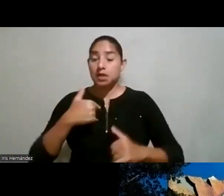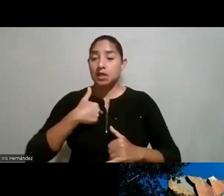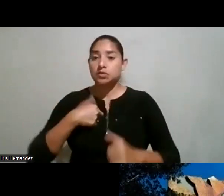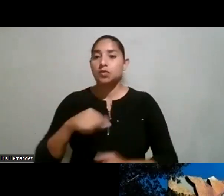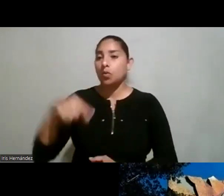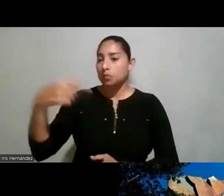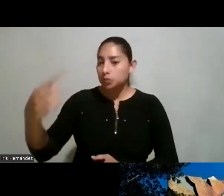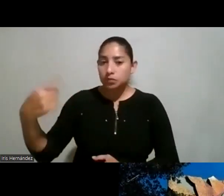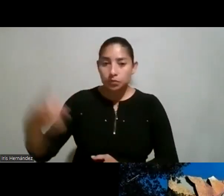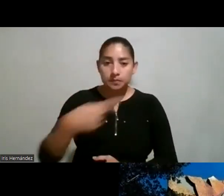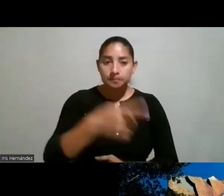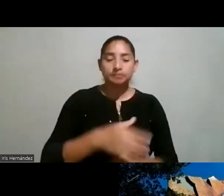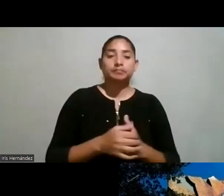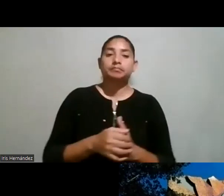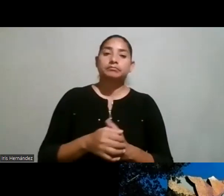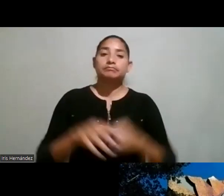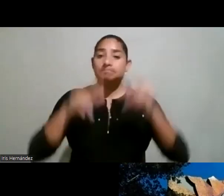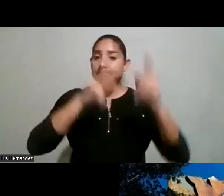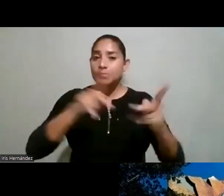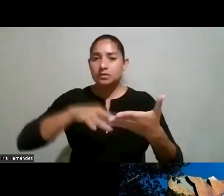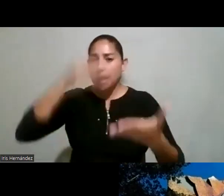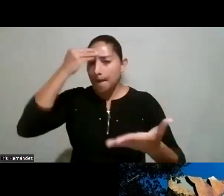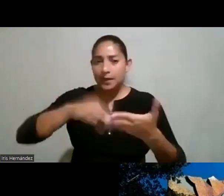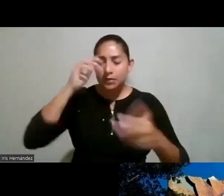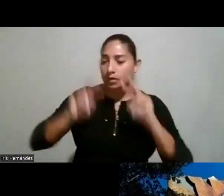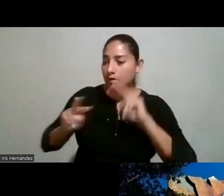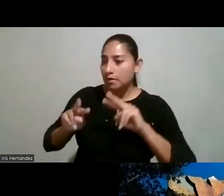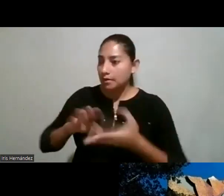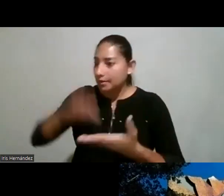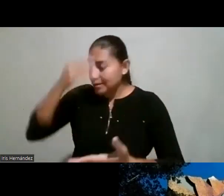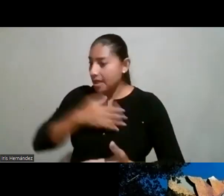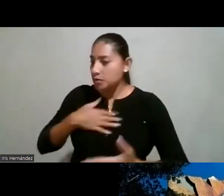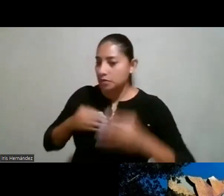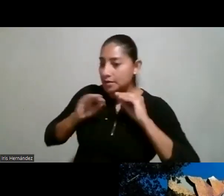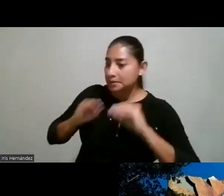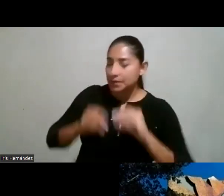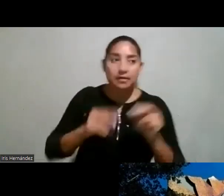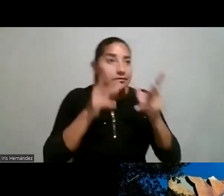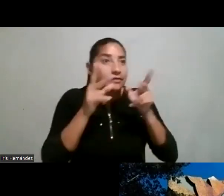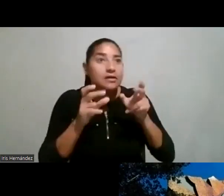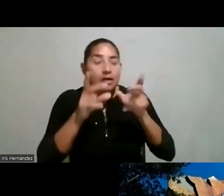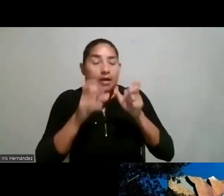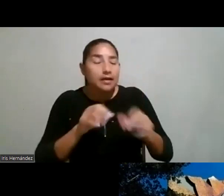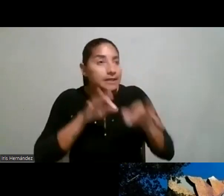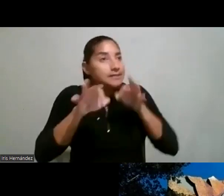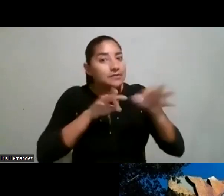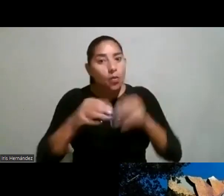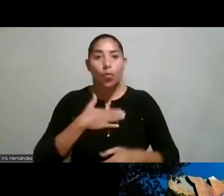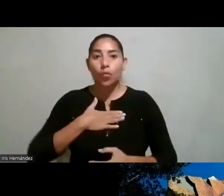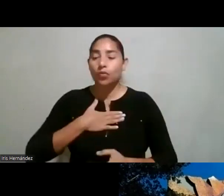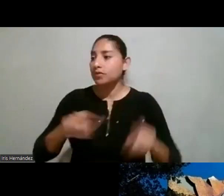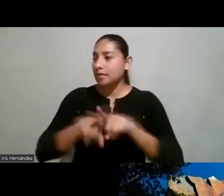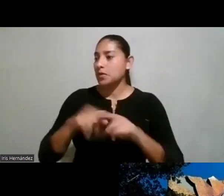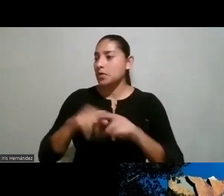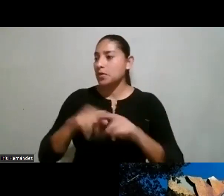Lerona cuando ven las personas aprendiendo entusiasmadas por lo que uno les está tratando de transmitir pues uno también se